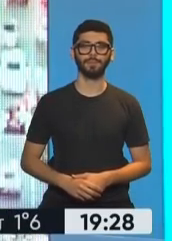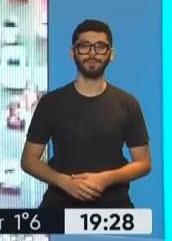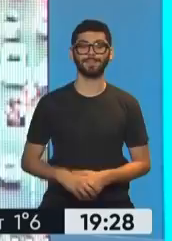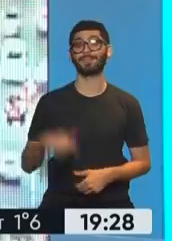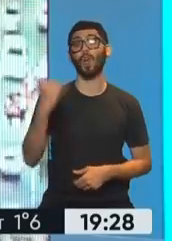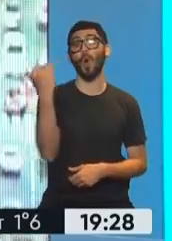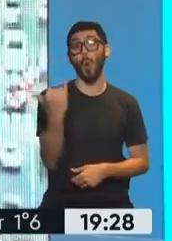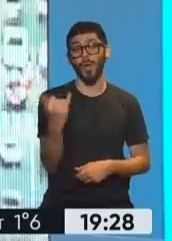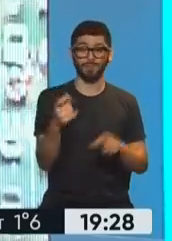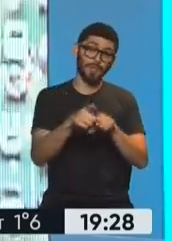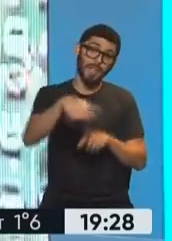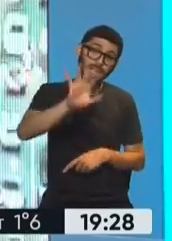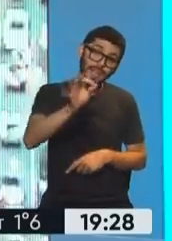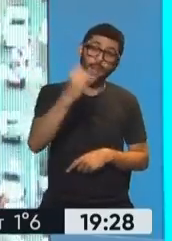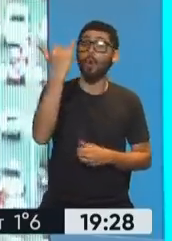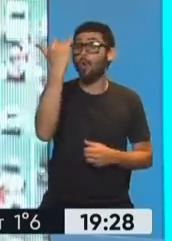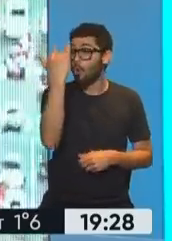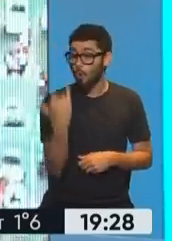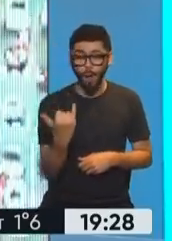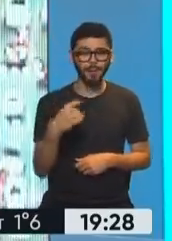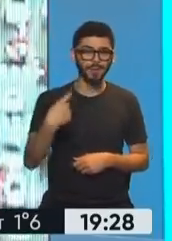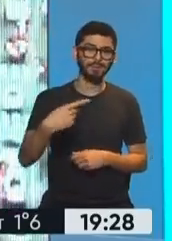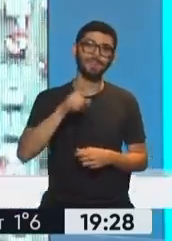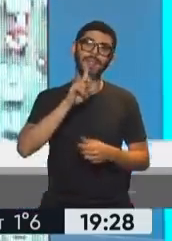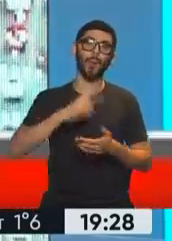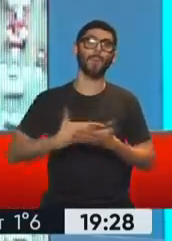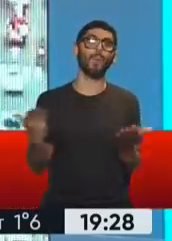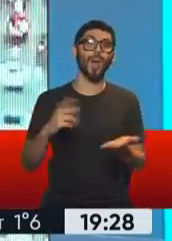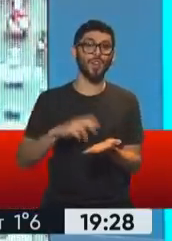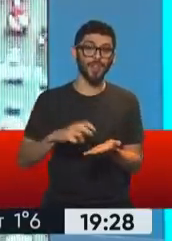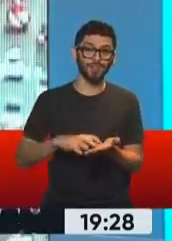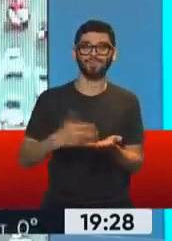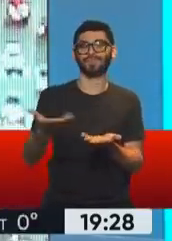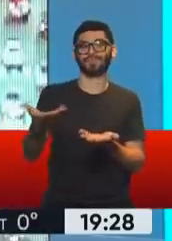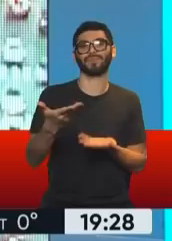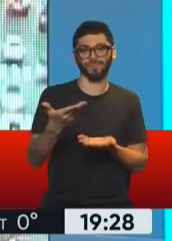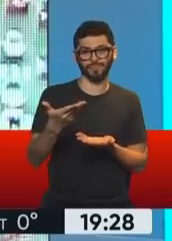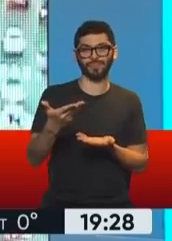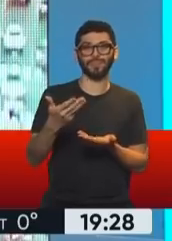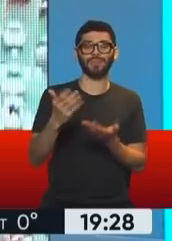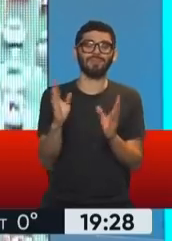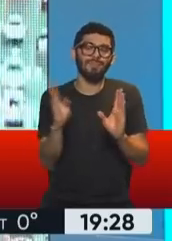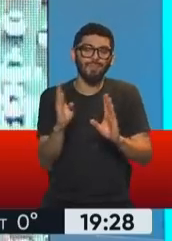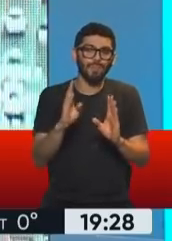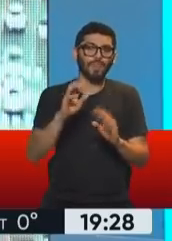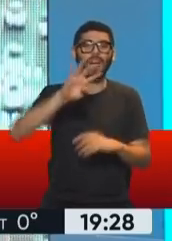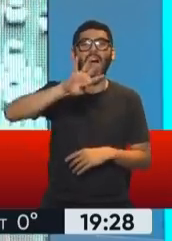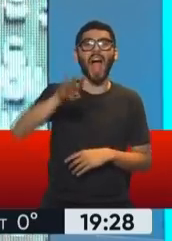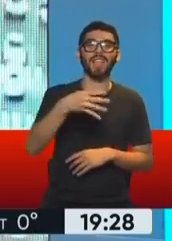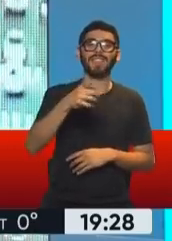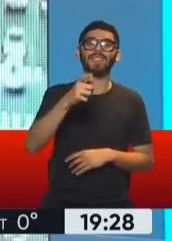Es jueves y como ustedes ya saben, todos los jueves aquí en la edición central de Televisión Pública de Noticias está nuestro segmento de ANSES